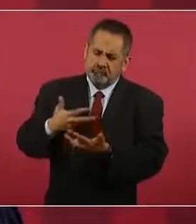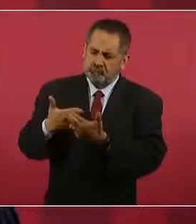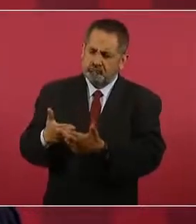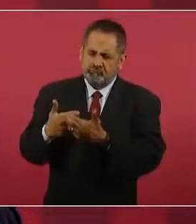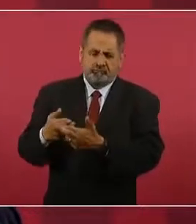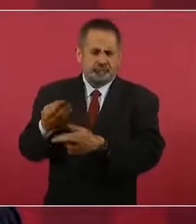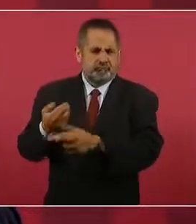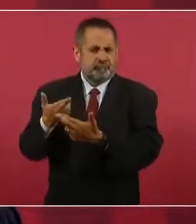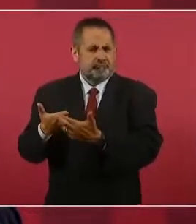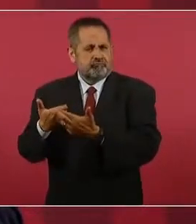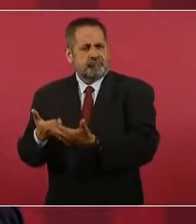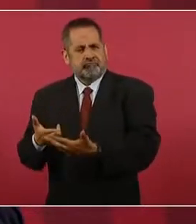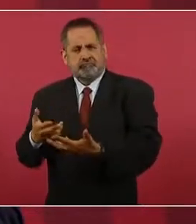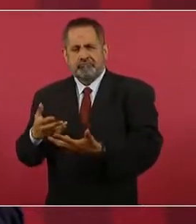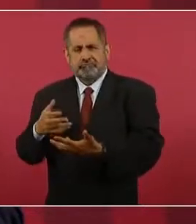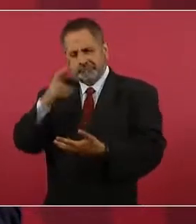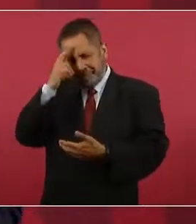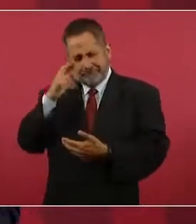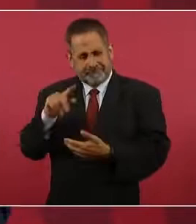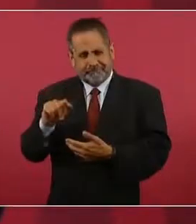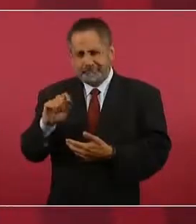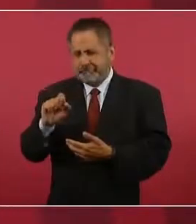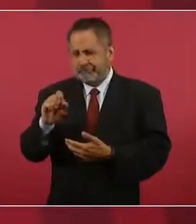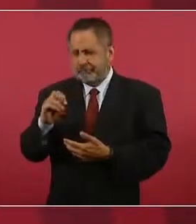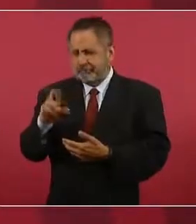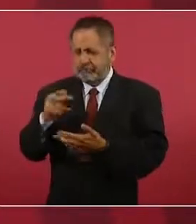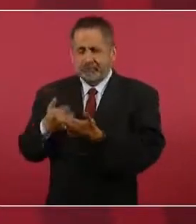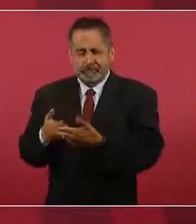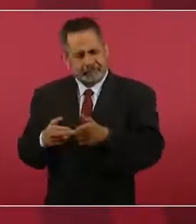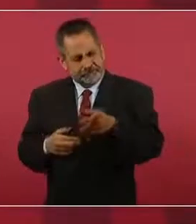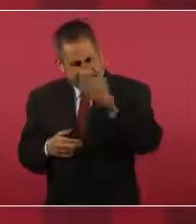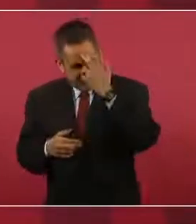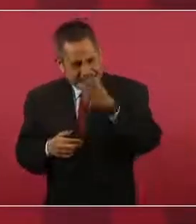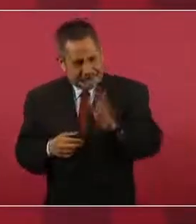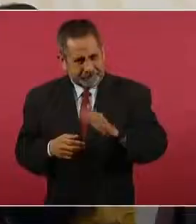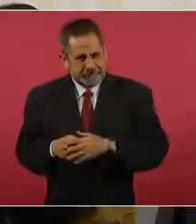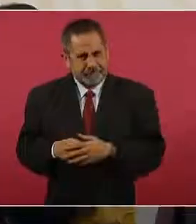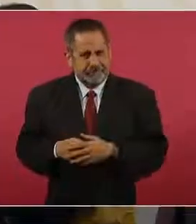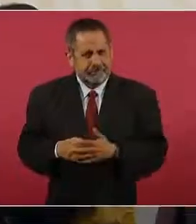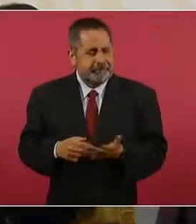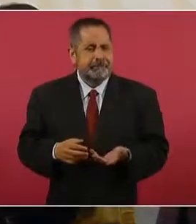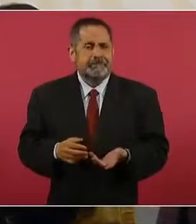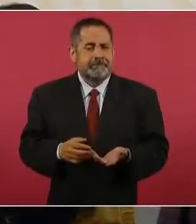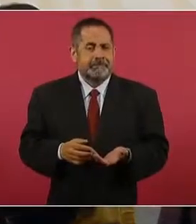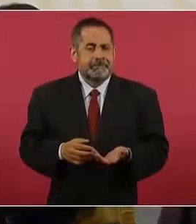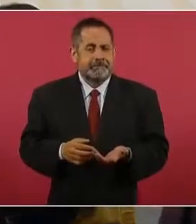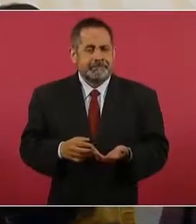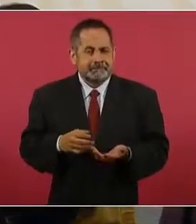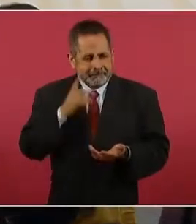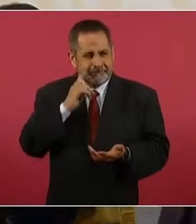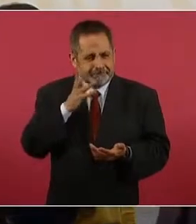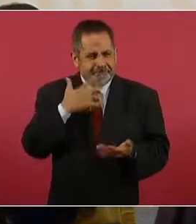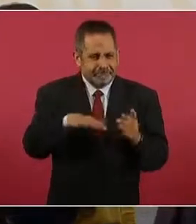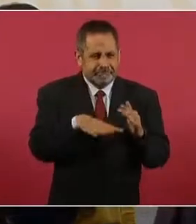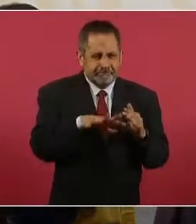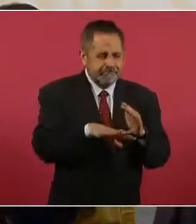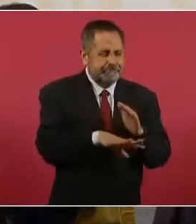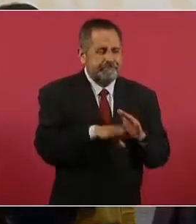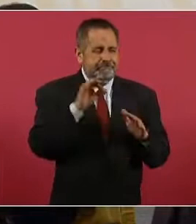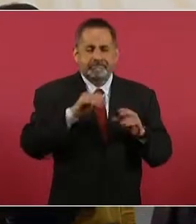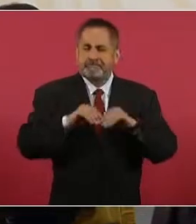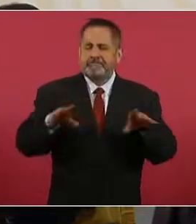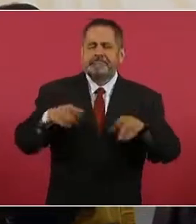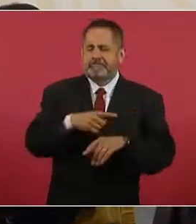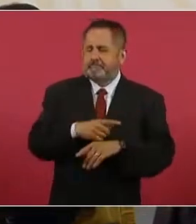se acuerdan de eso, de repente habría hasta que rescatar esos